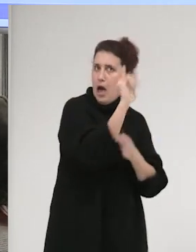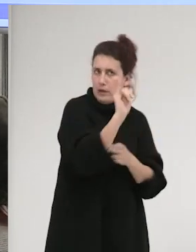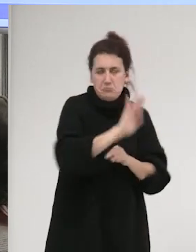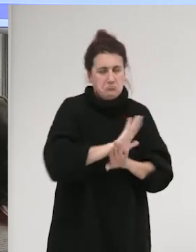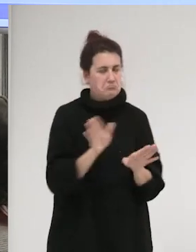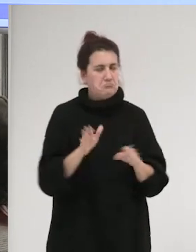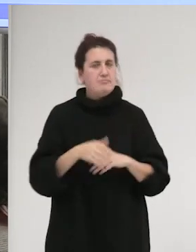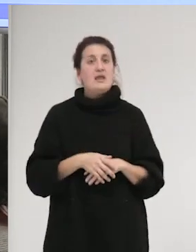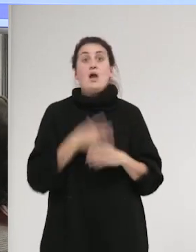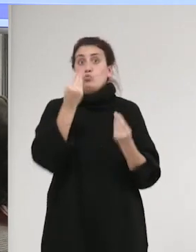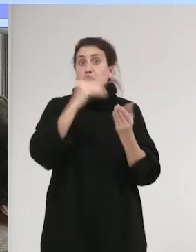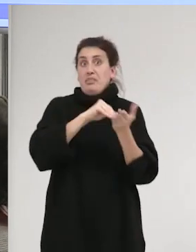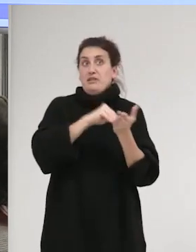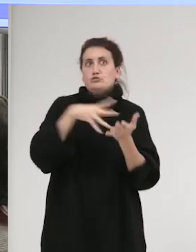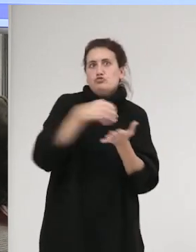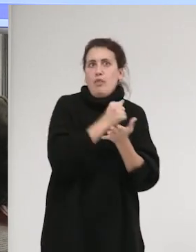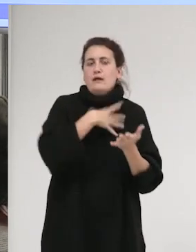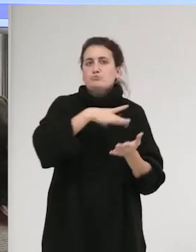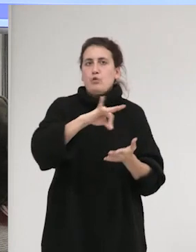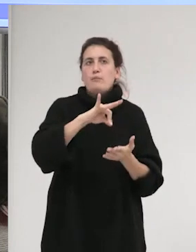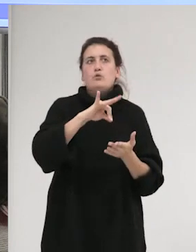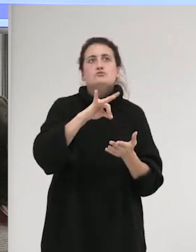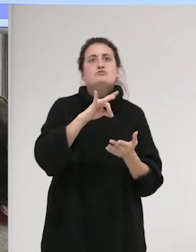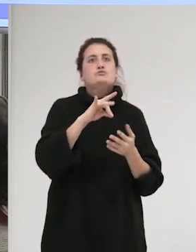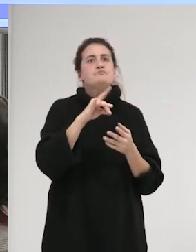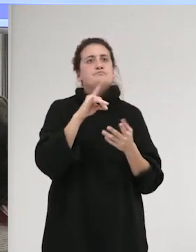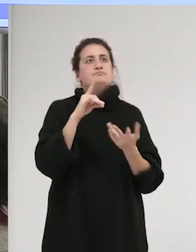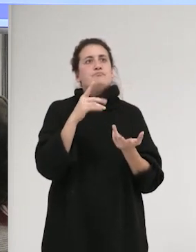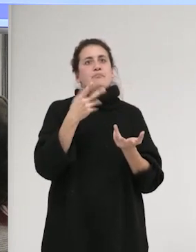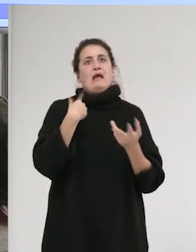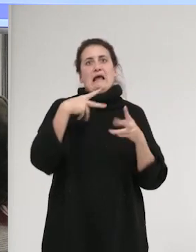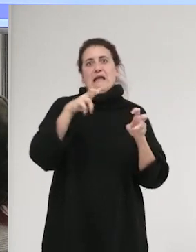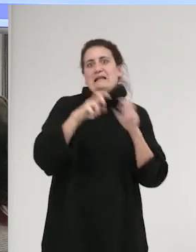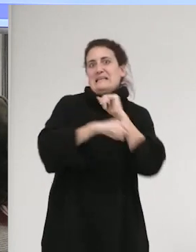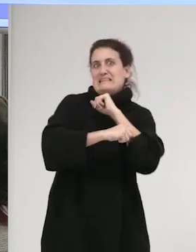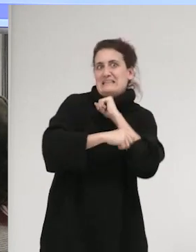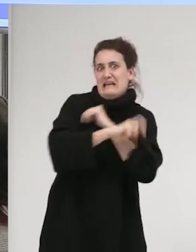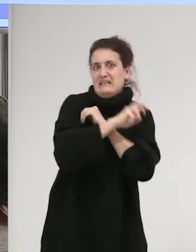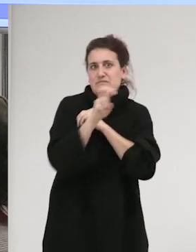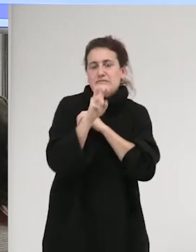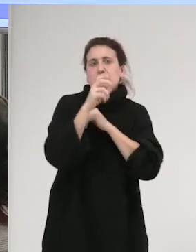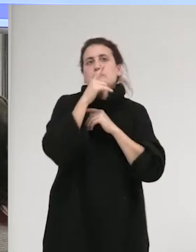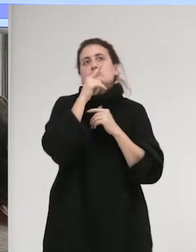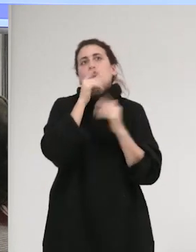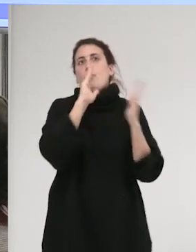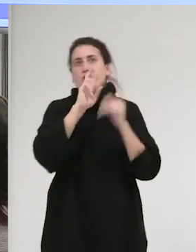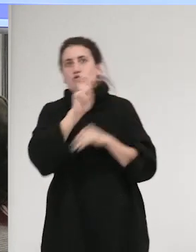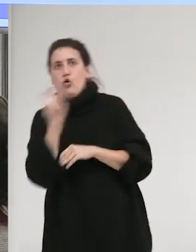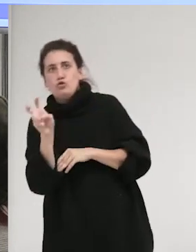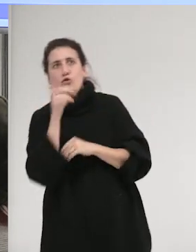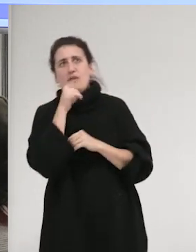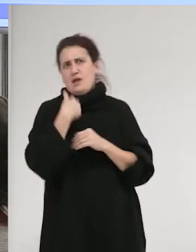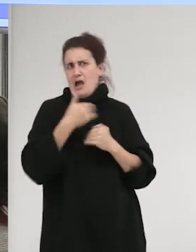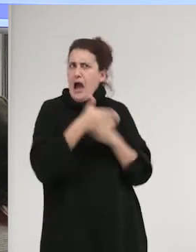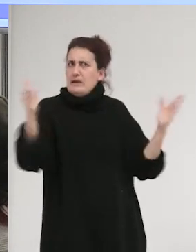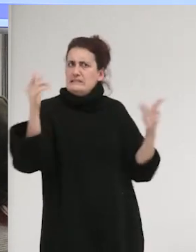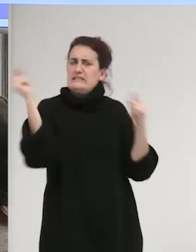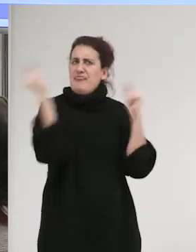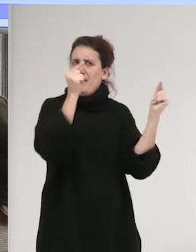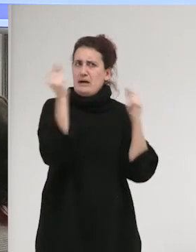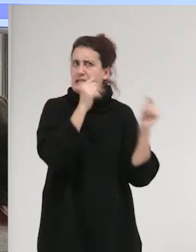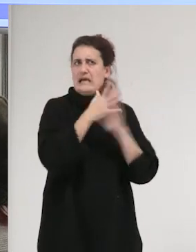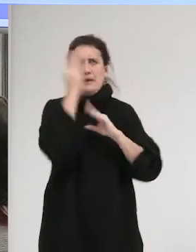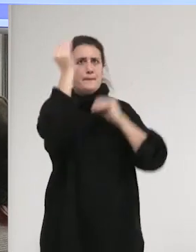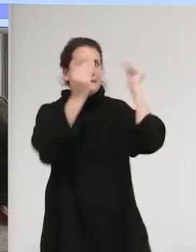todas podemos caer en determinadas estrategias o hemos caído en otro momento y que estamos abiertas al debate y al poder